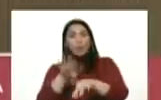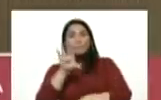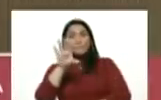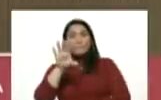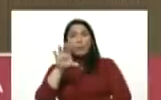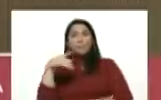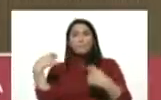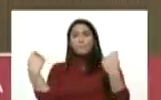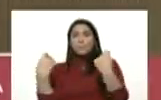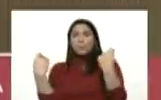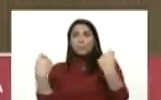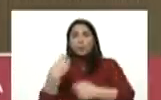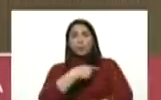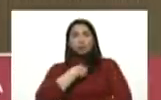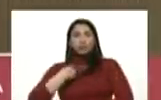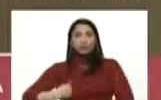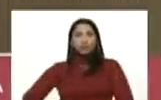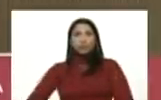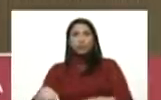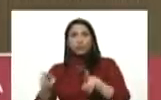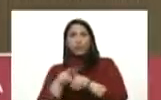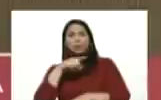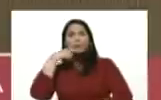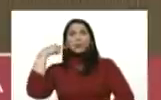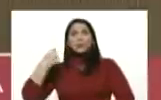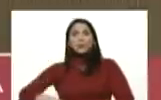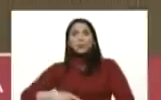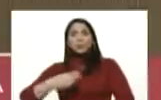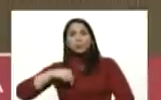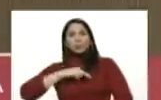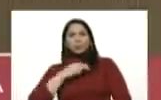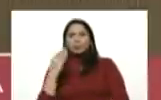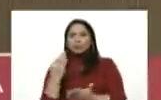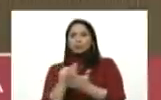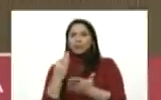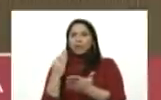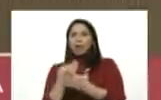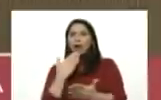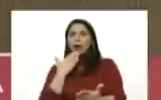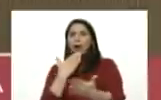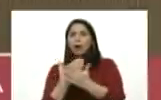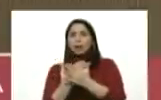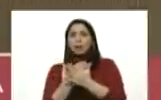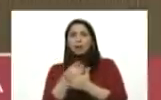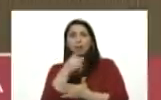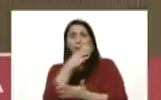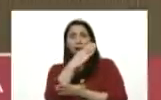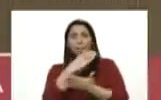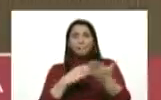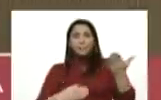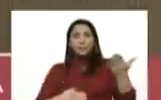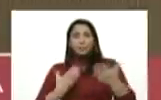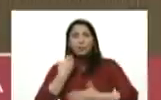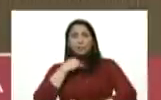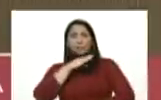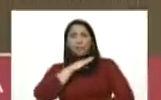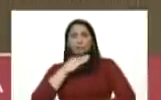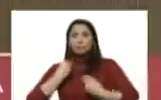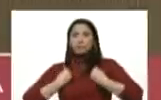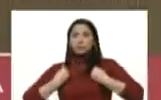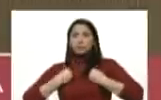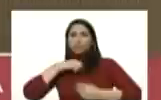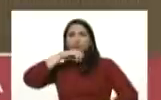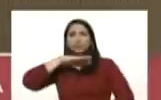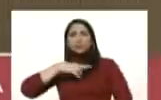popular china al igual que rusia nosotros siempre agradecemos que en este capítulo de la pandemia que vive la